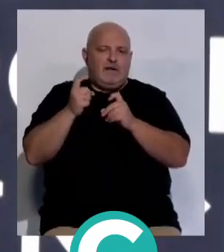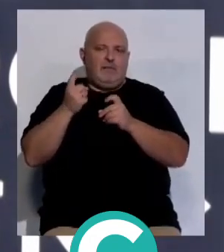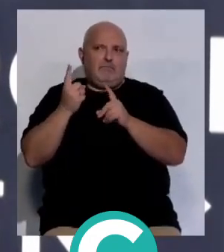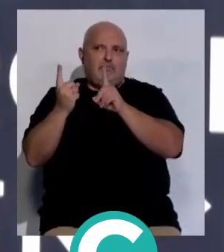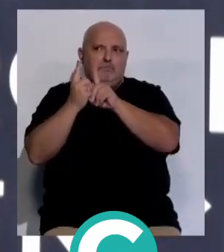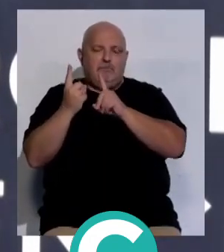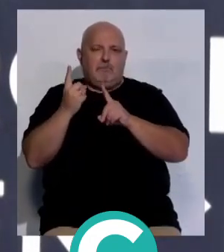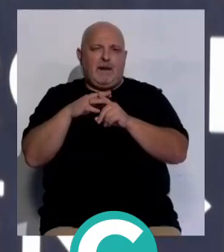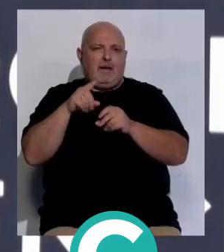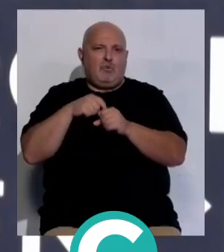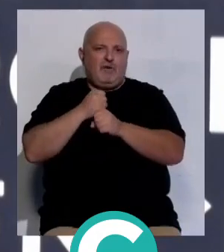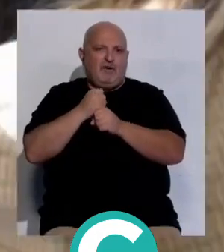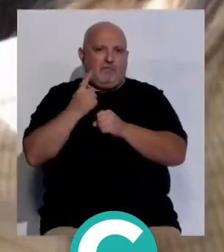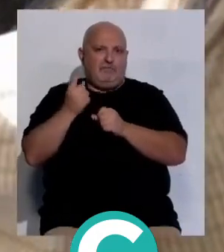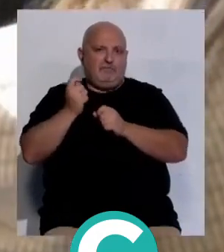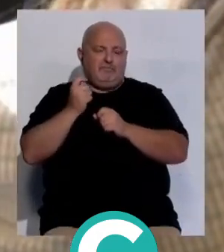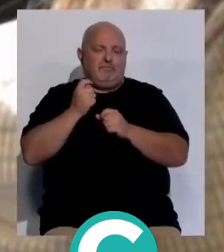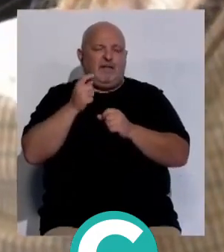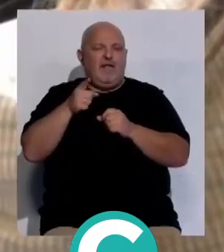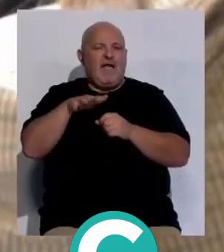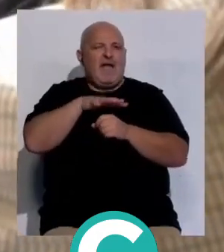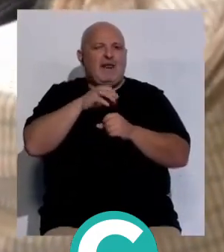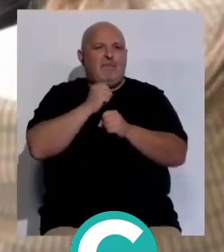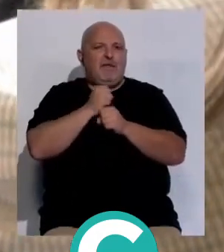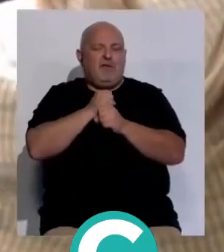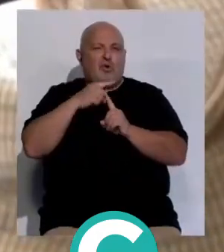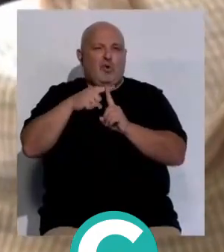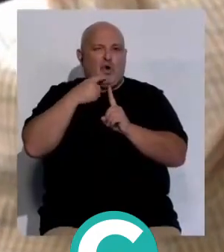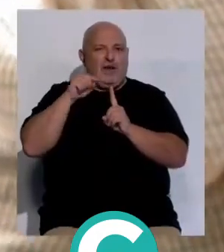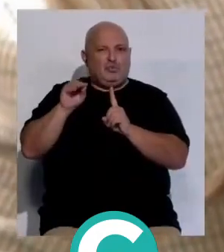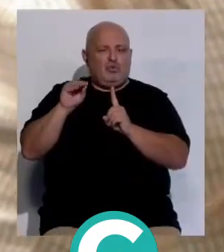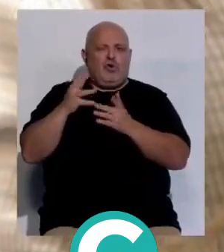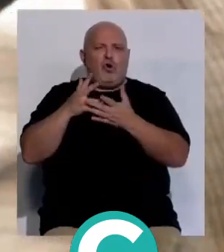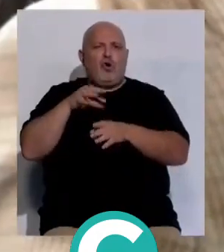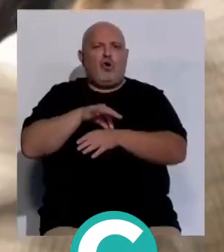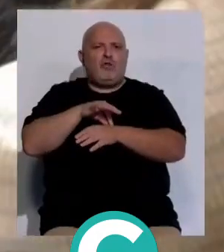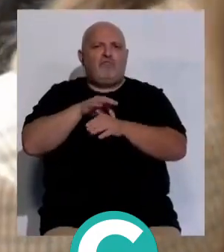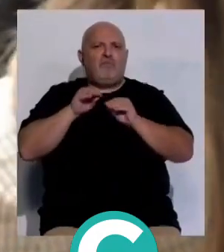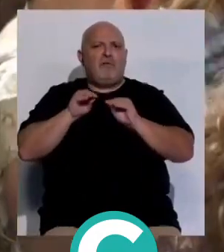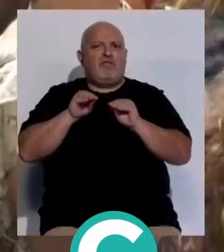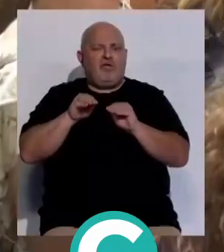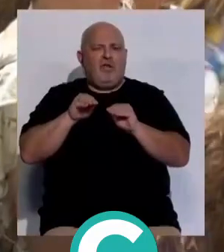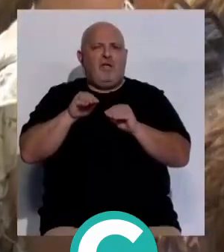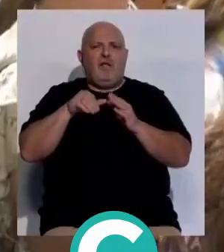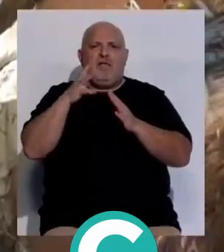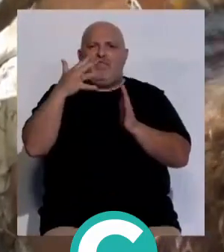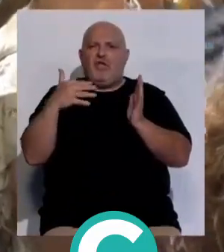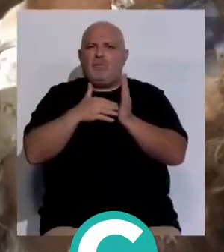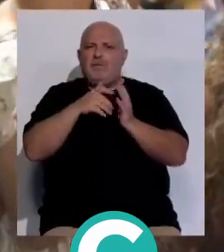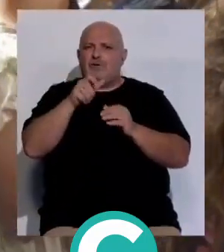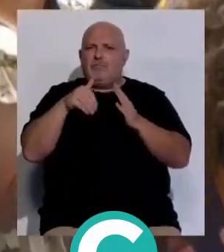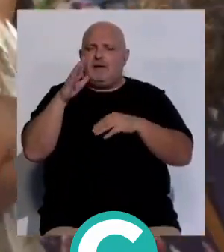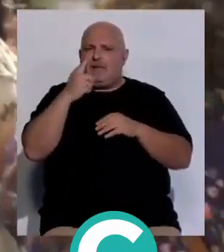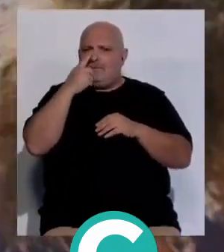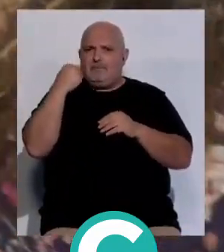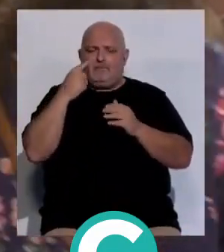persona que necesita ese puesto de trabajo. El área de empleo de Cruz Roja ofreció orientación y formación a más de 5.000 personas